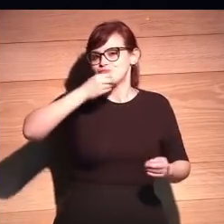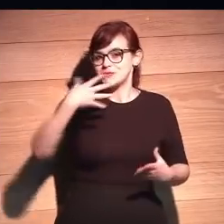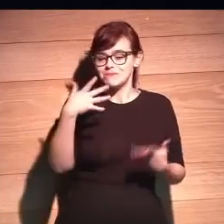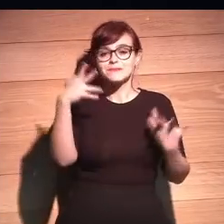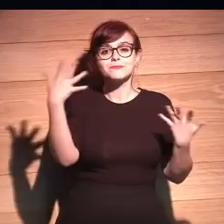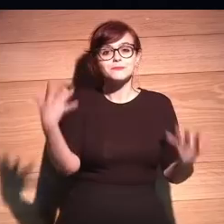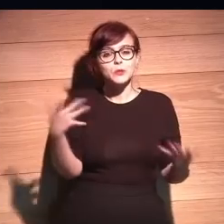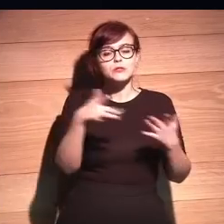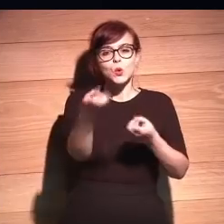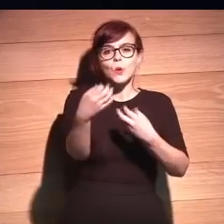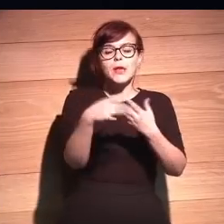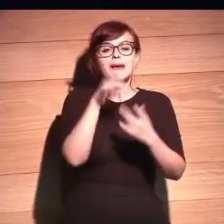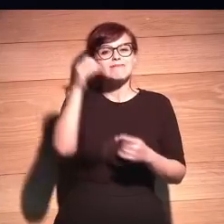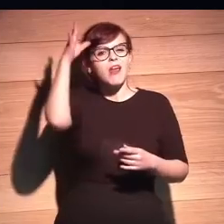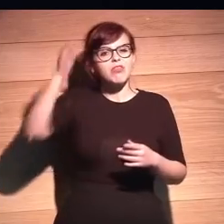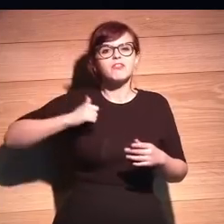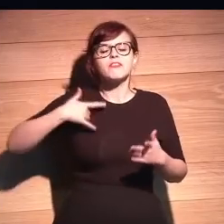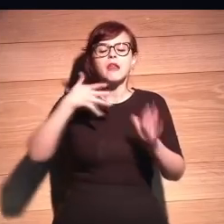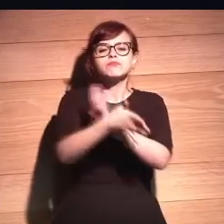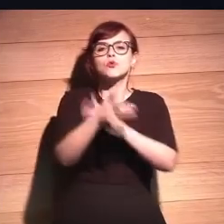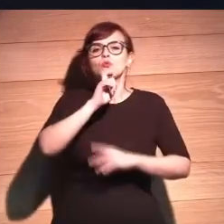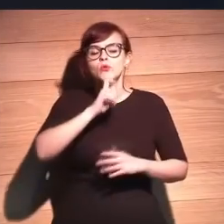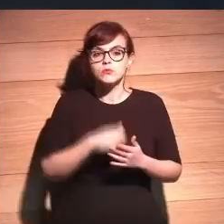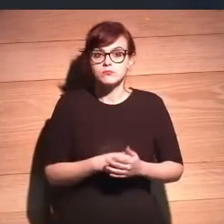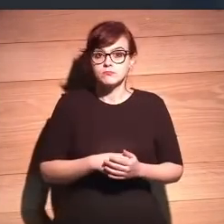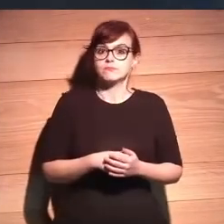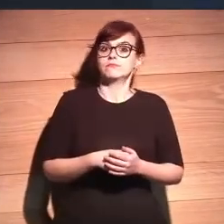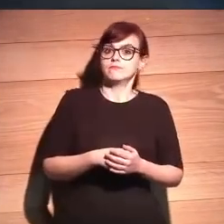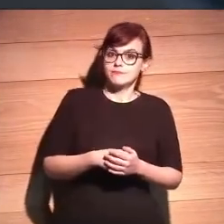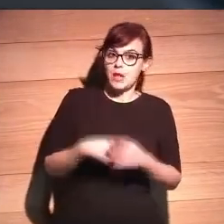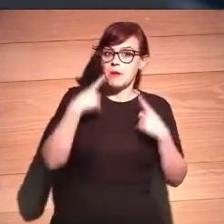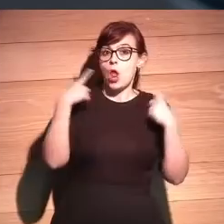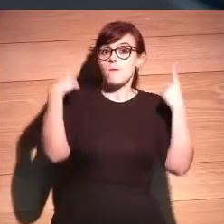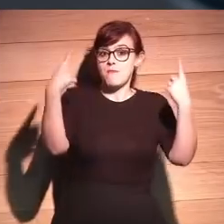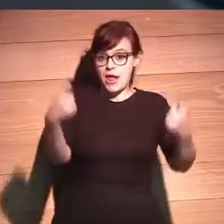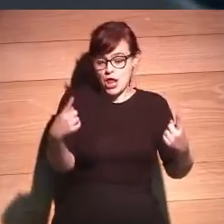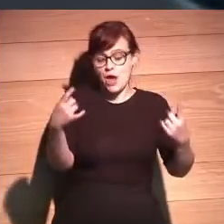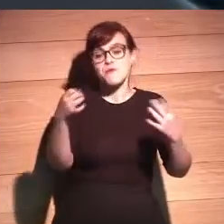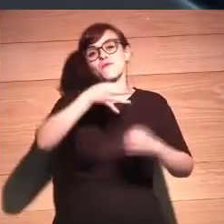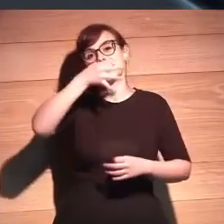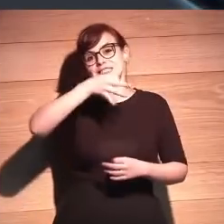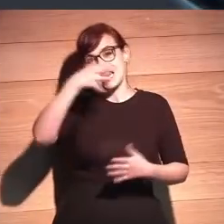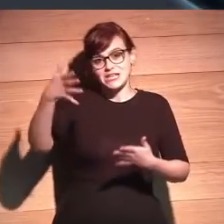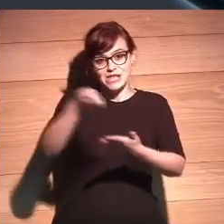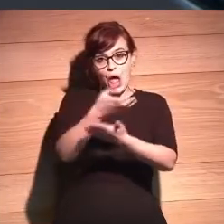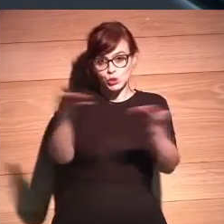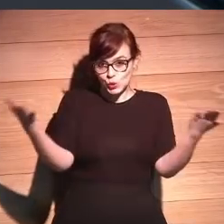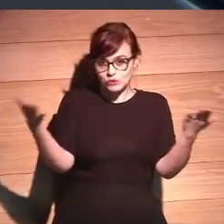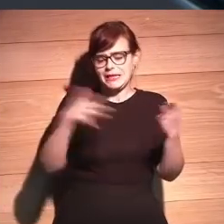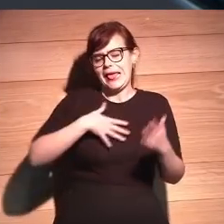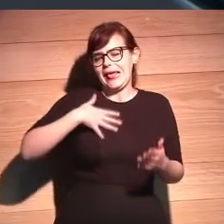Cuéntanos, ¿cómo defines tu inteligencia artificial? Primero, déjame decir buenas tardes a todo el mundo.